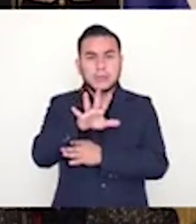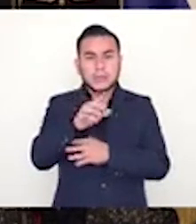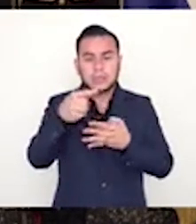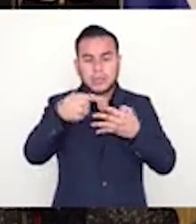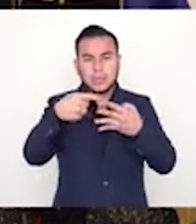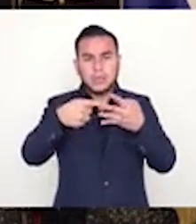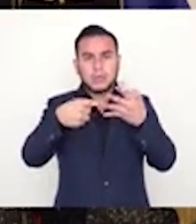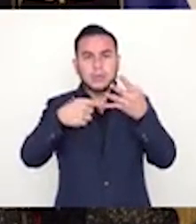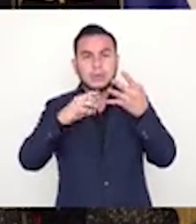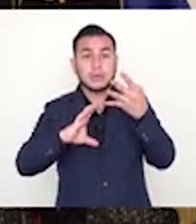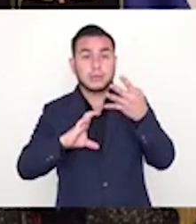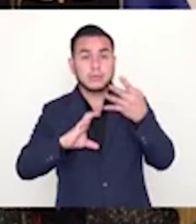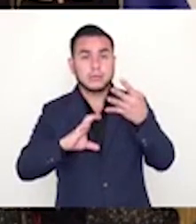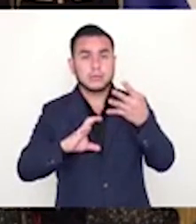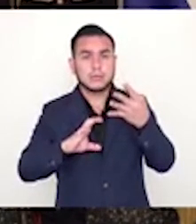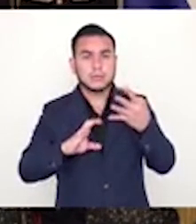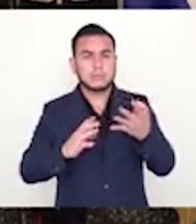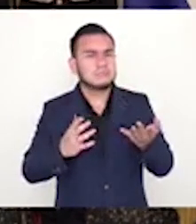Constitución de la República.